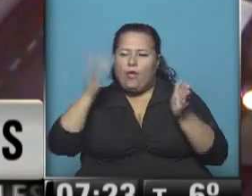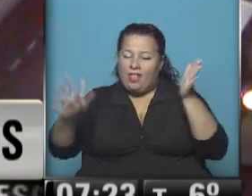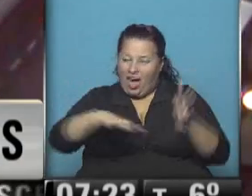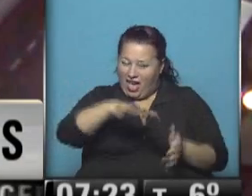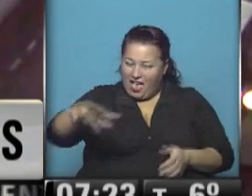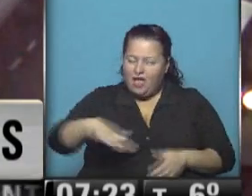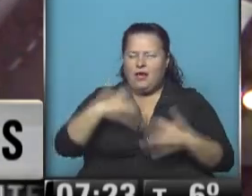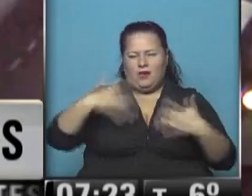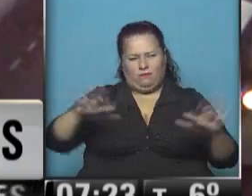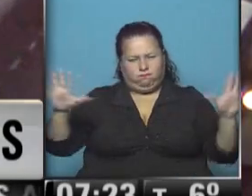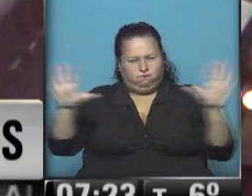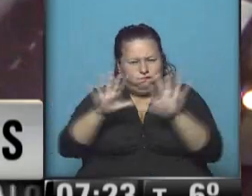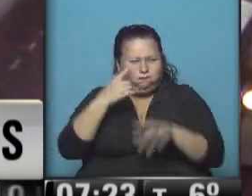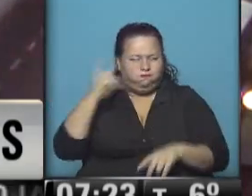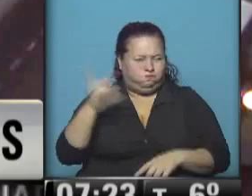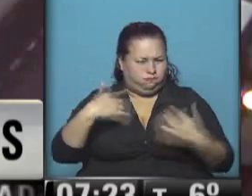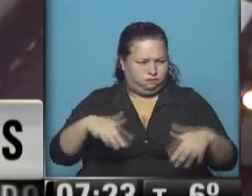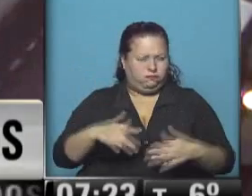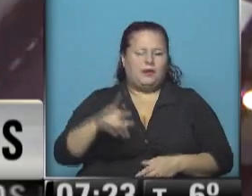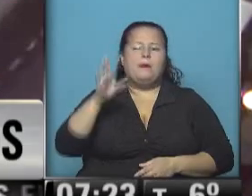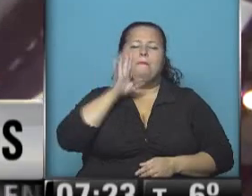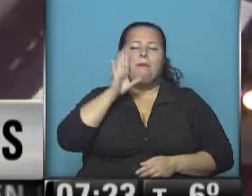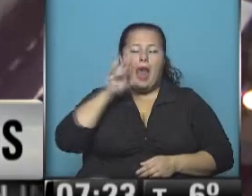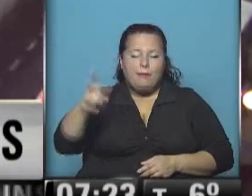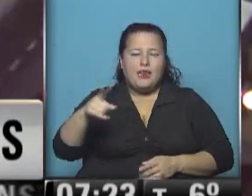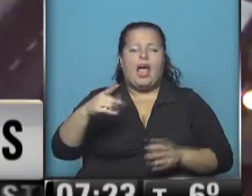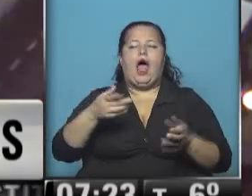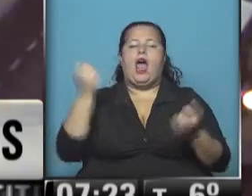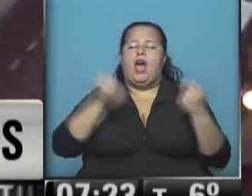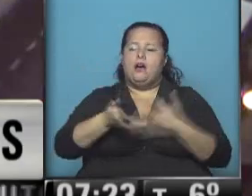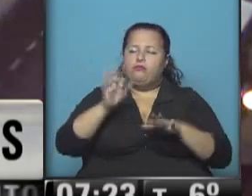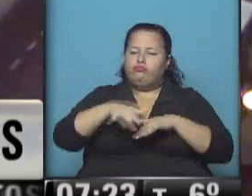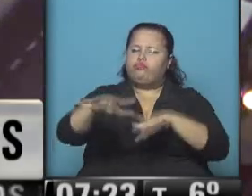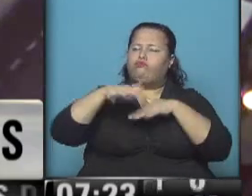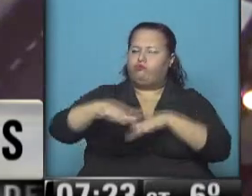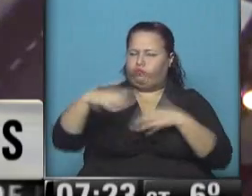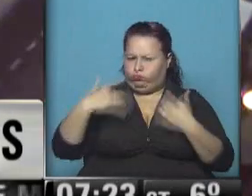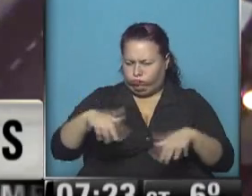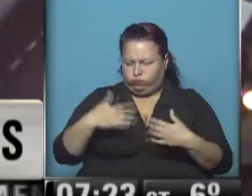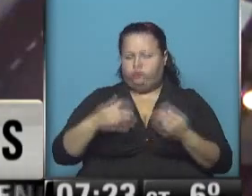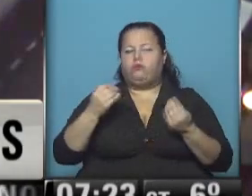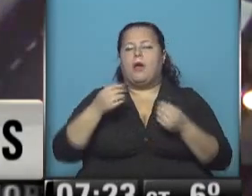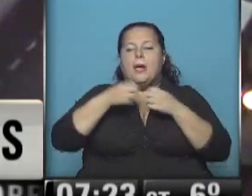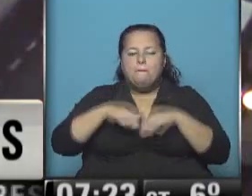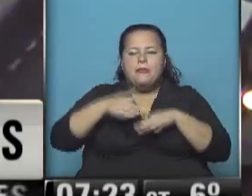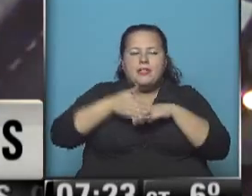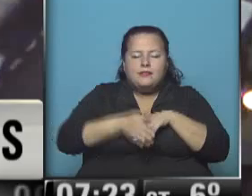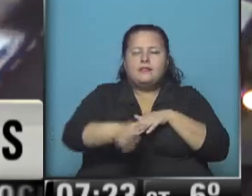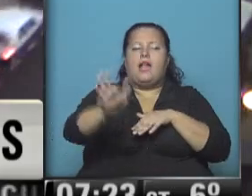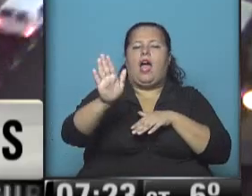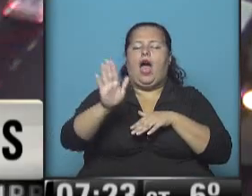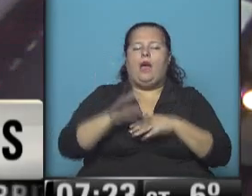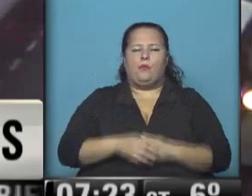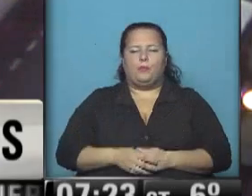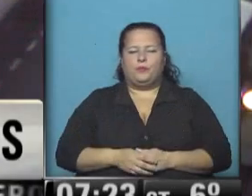son intensos los bancos de niebla. En Panamericana, el tránsito muy, muy cargado, ya desde el empalme de